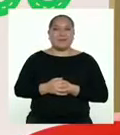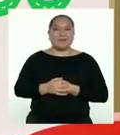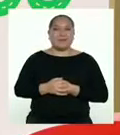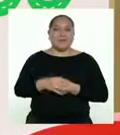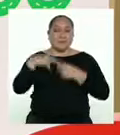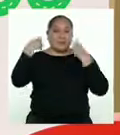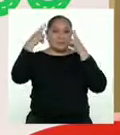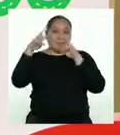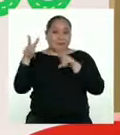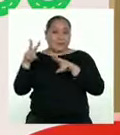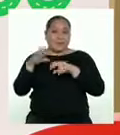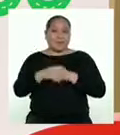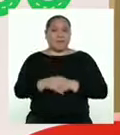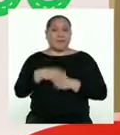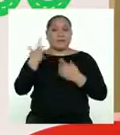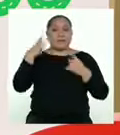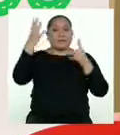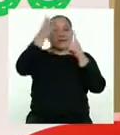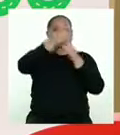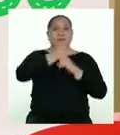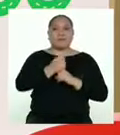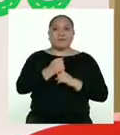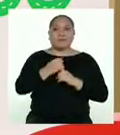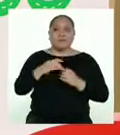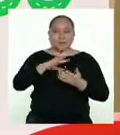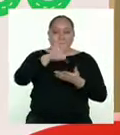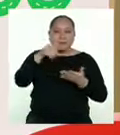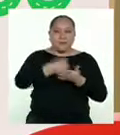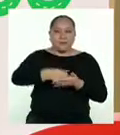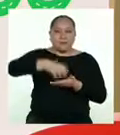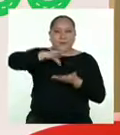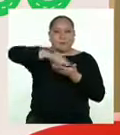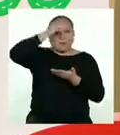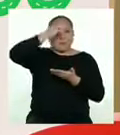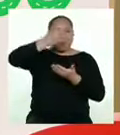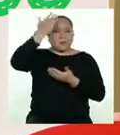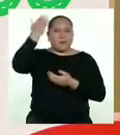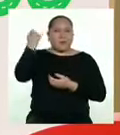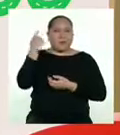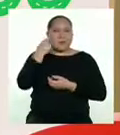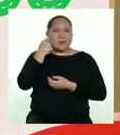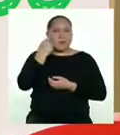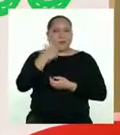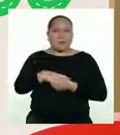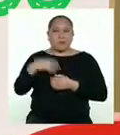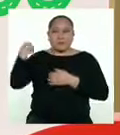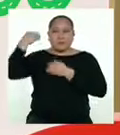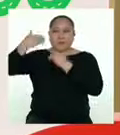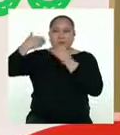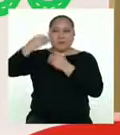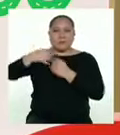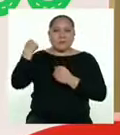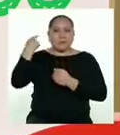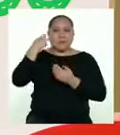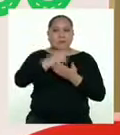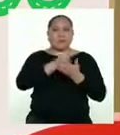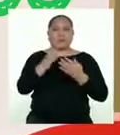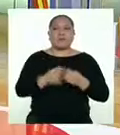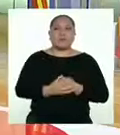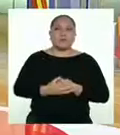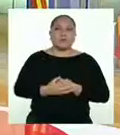¿Vieron? Hemos logrado movilizar todos nuestros aprendizajes y todo lo que hemos venido desarrollando cada programa.